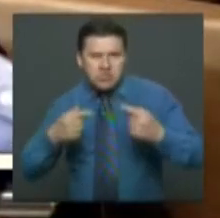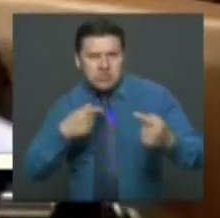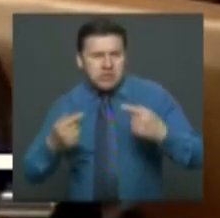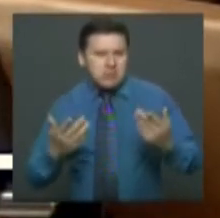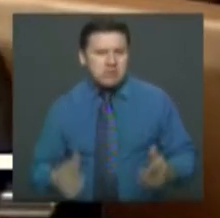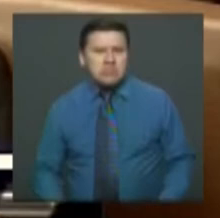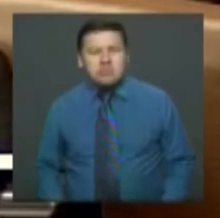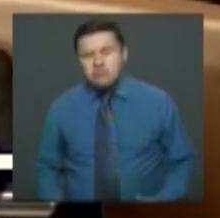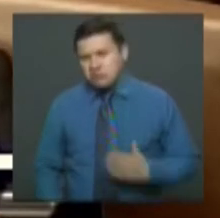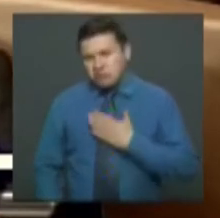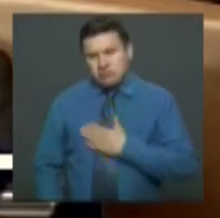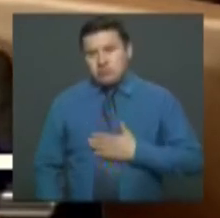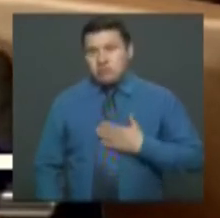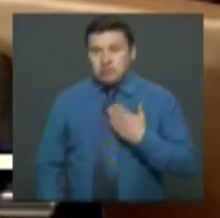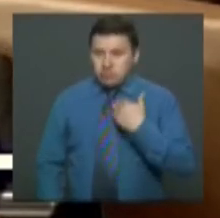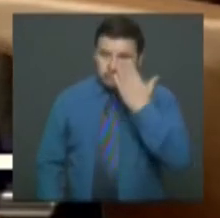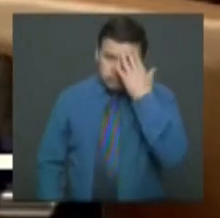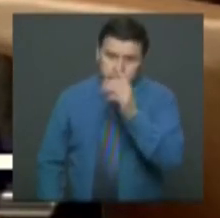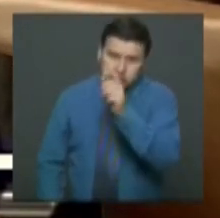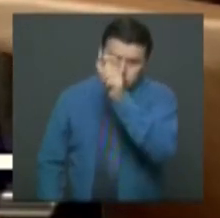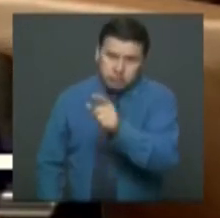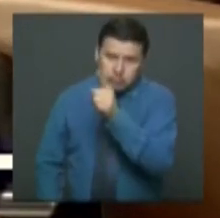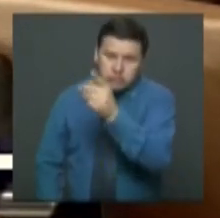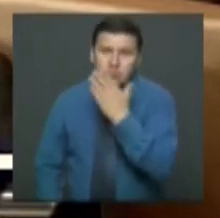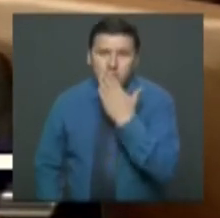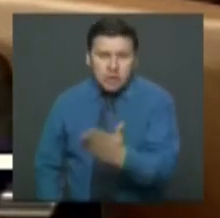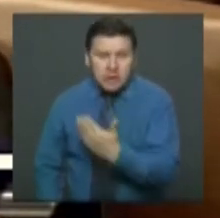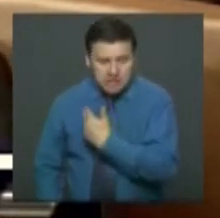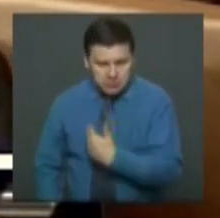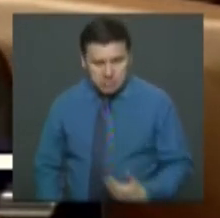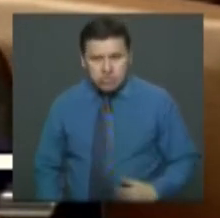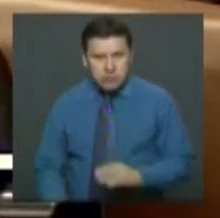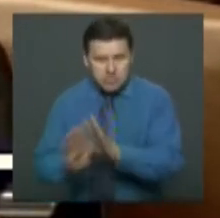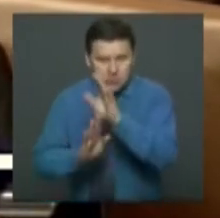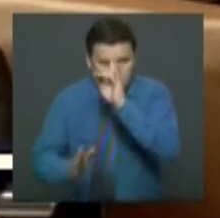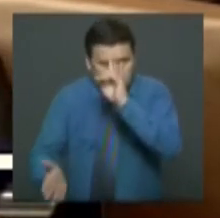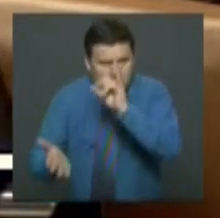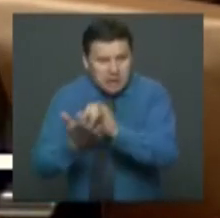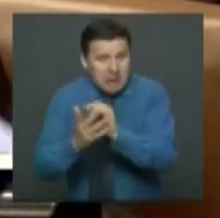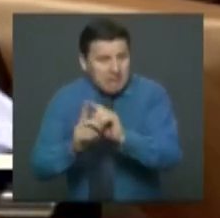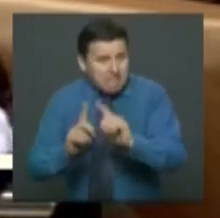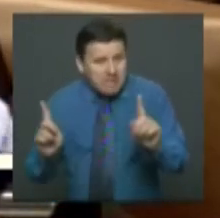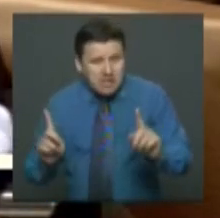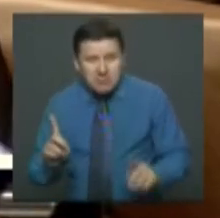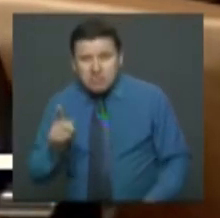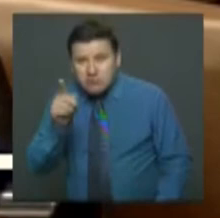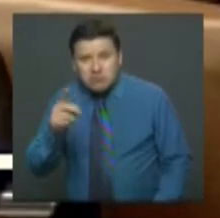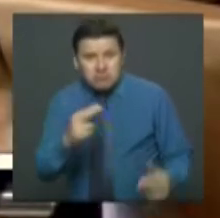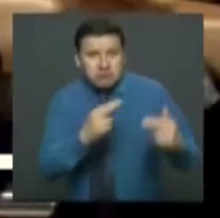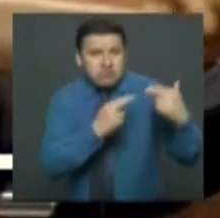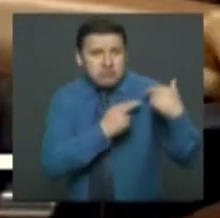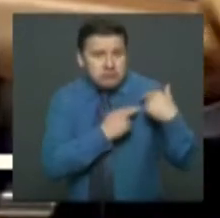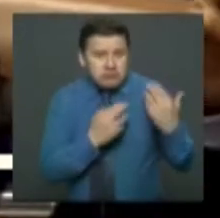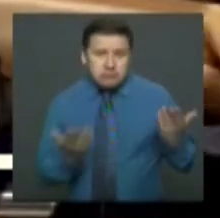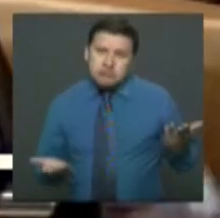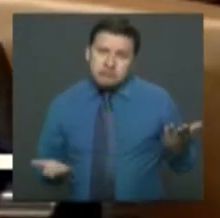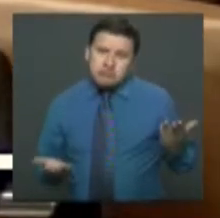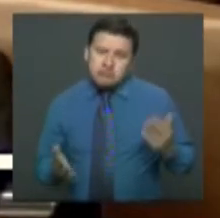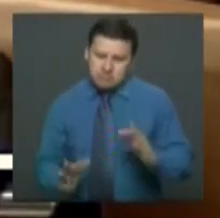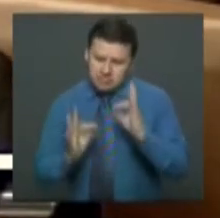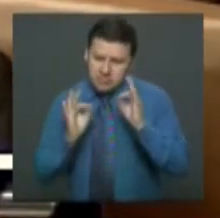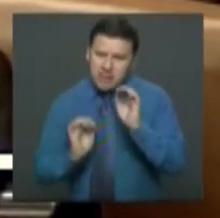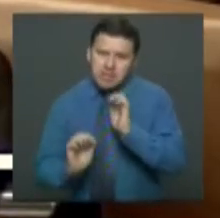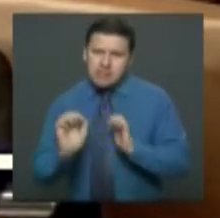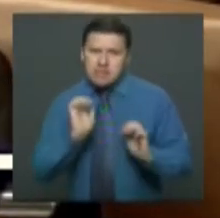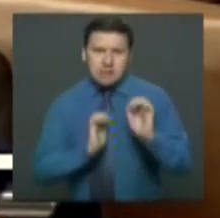Yo siento que usted es una buena persona, señor presidente, y eso lo quiero creer. Pero lo que es cierto es que su función es también garantizar y defender